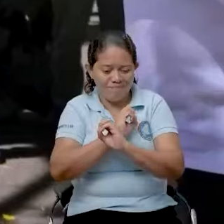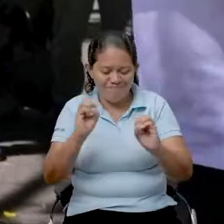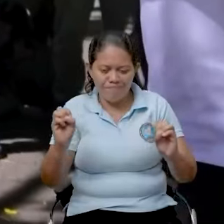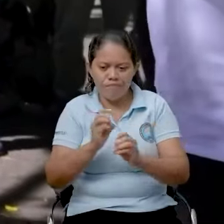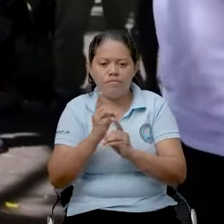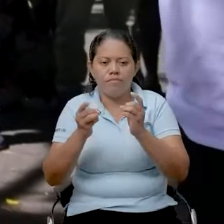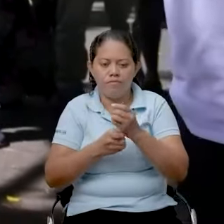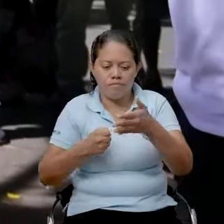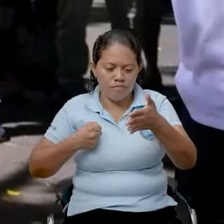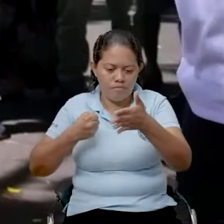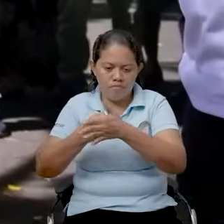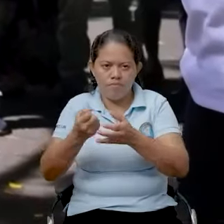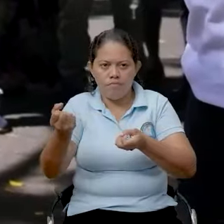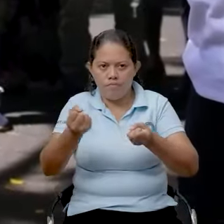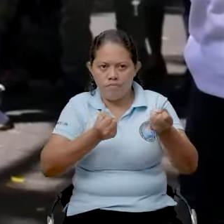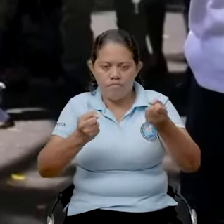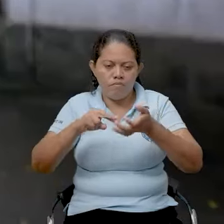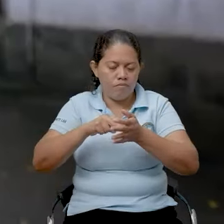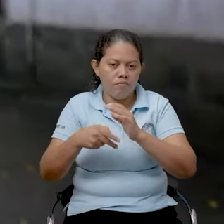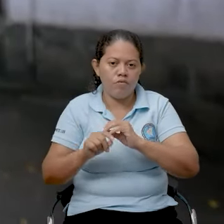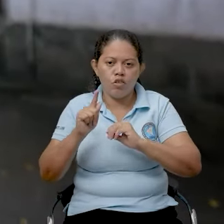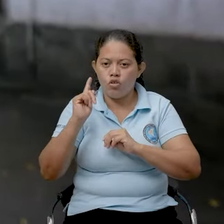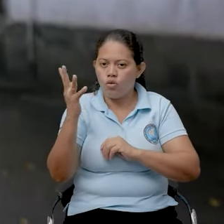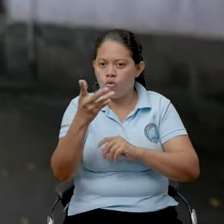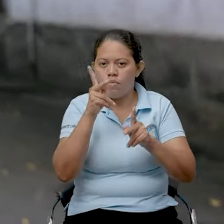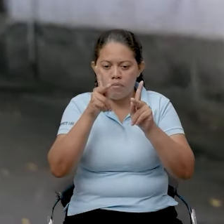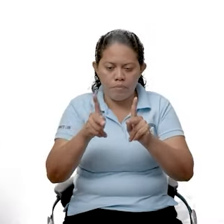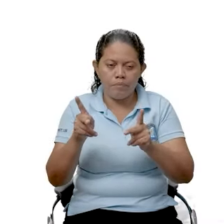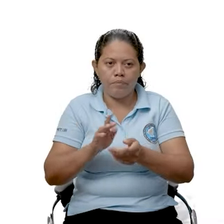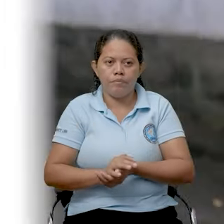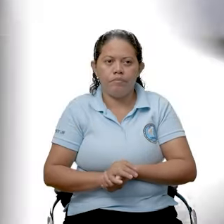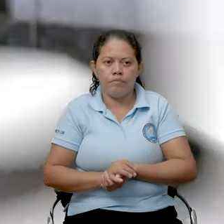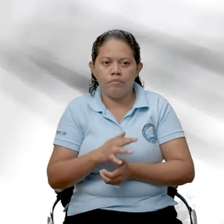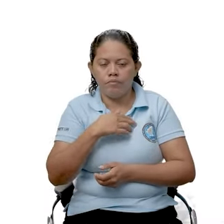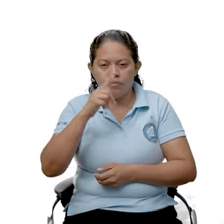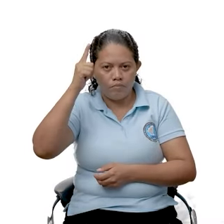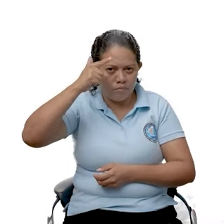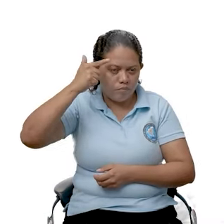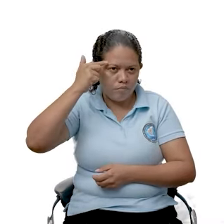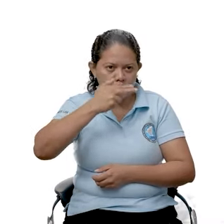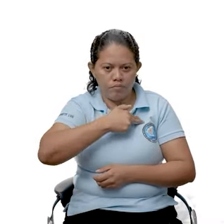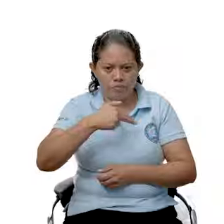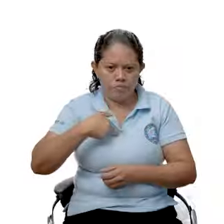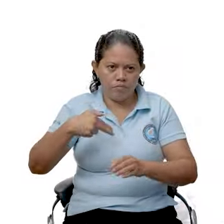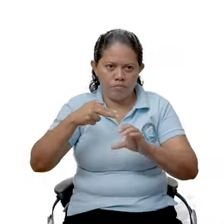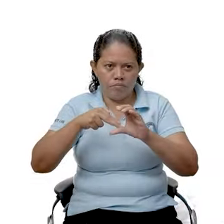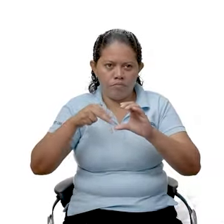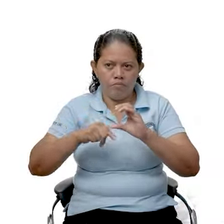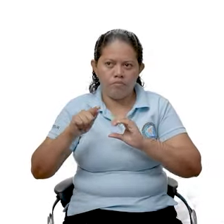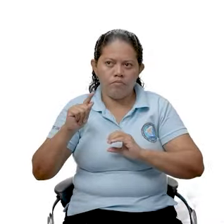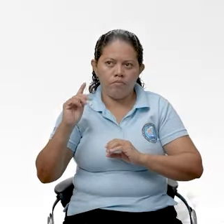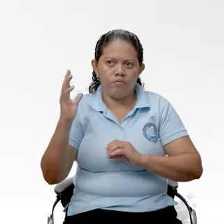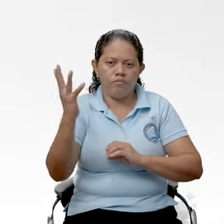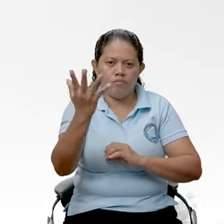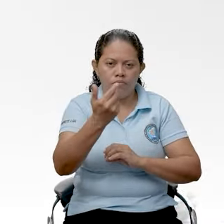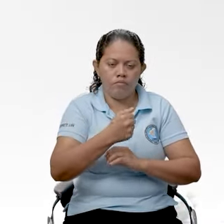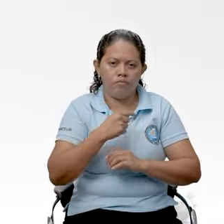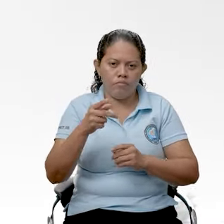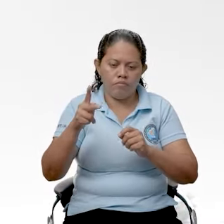El accidente de tránsito nos afecta a todos. Gobierno de Reconciliación y Unidad Nacional.